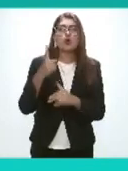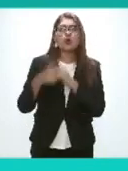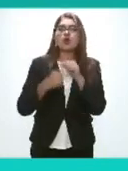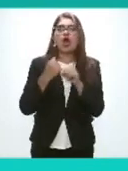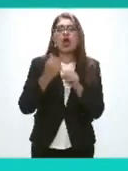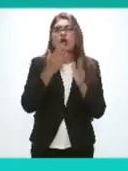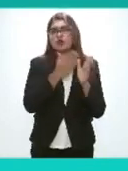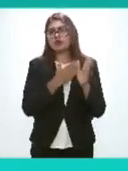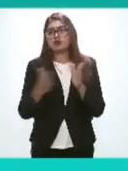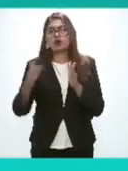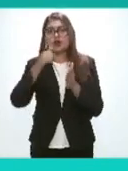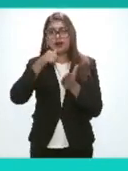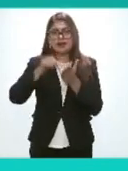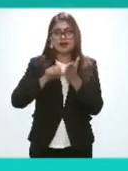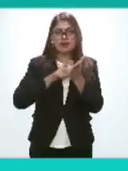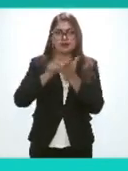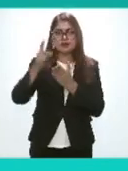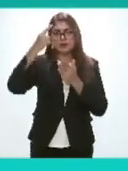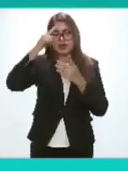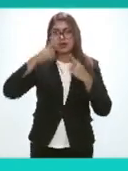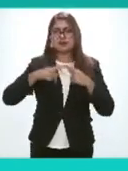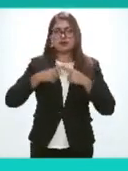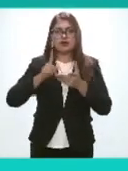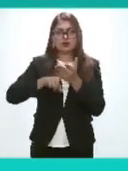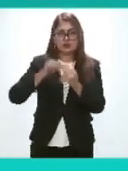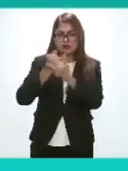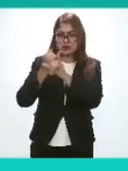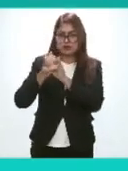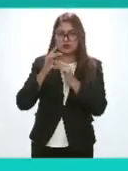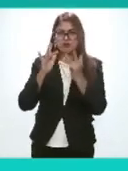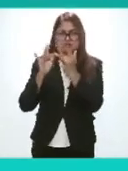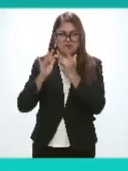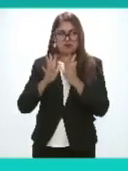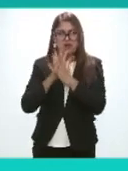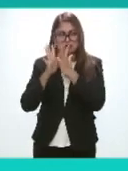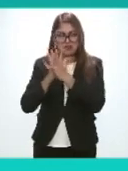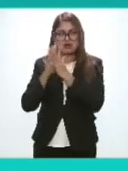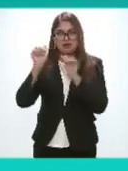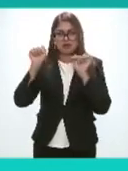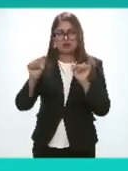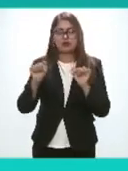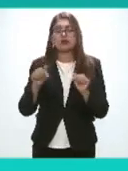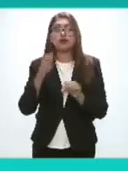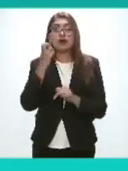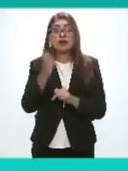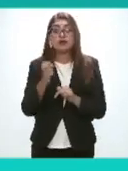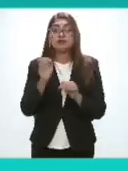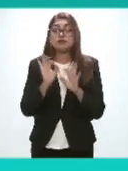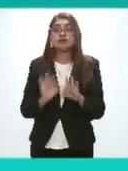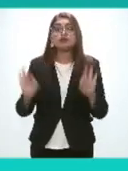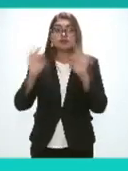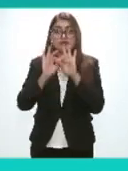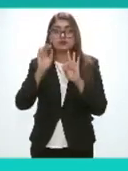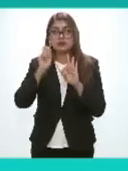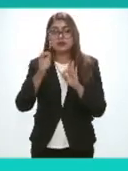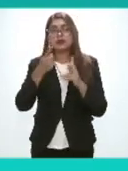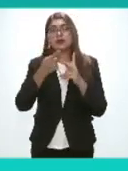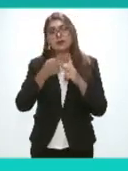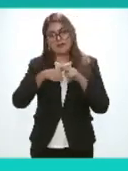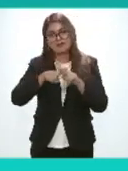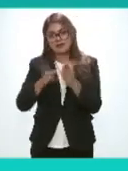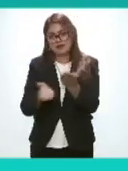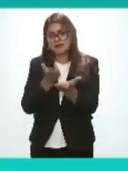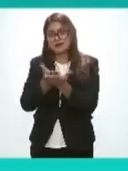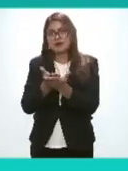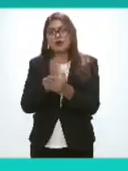esta carta de derechos de la persona en el entorno digital y partiendo justamente de la premisa de la importancia de empezar a poner sobre la